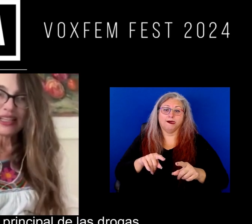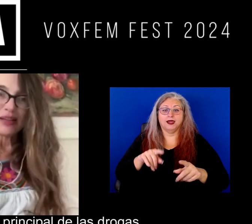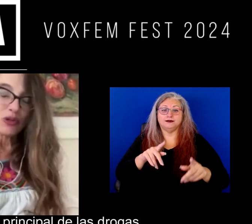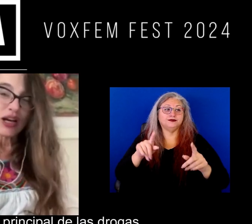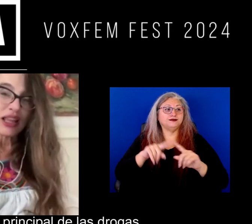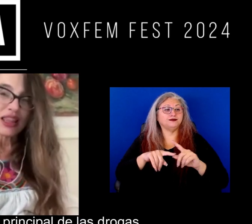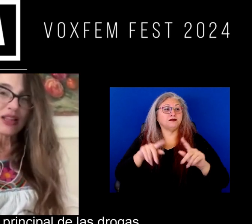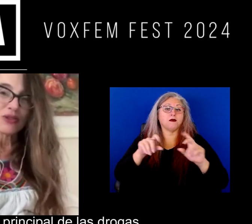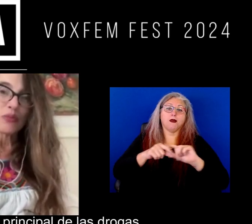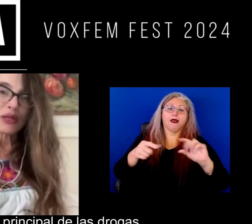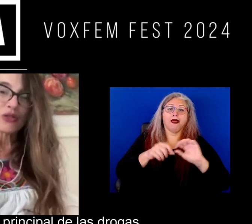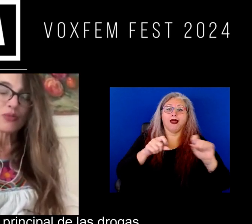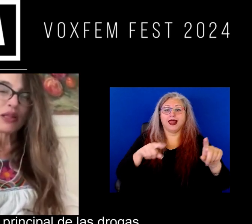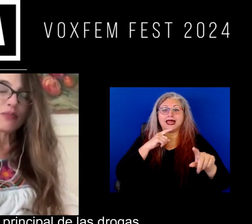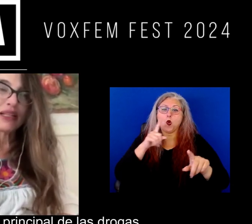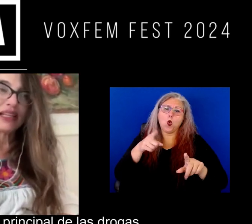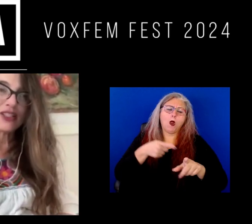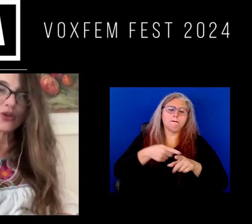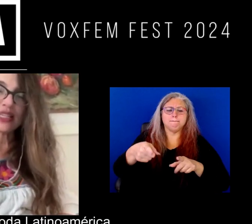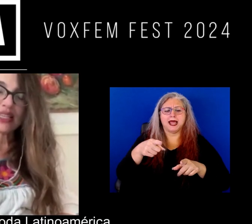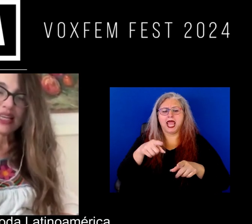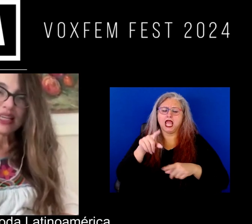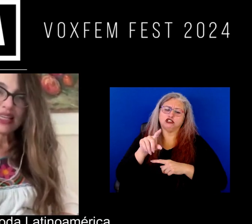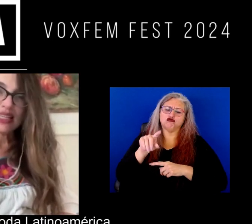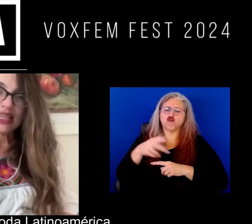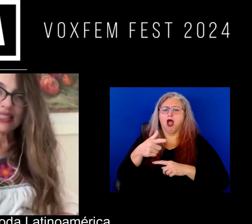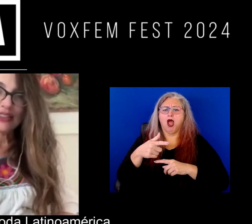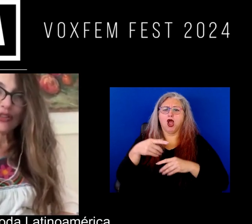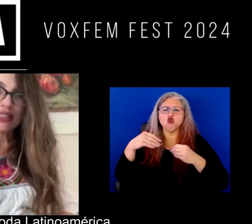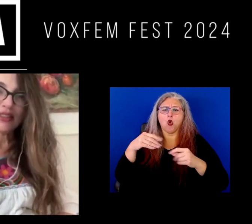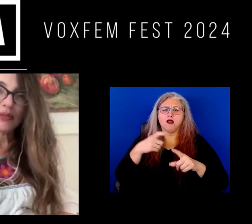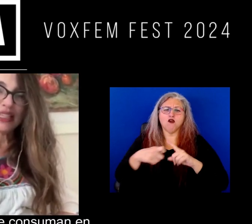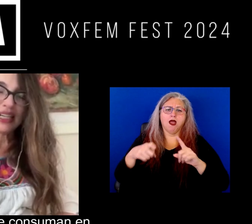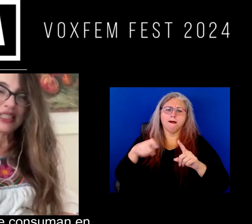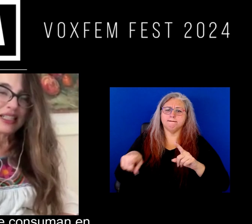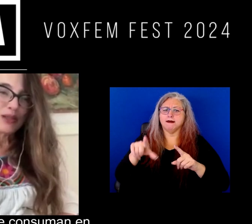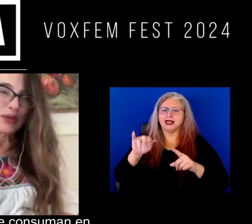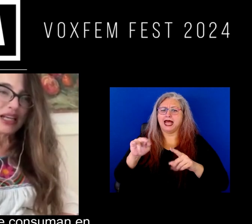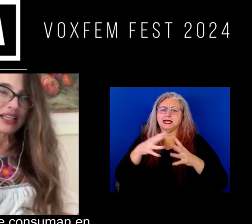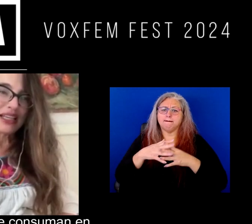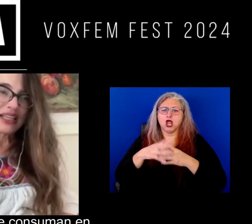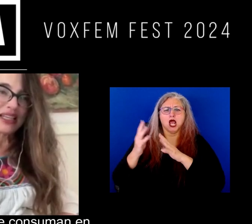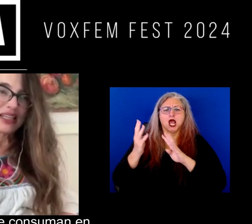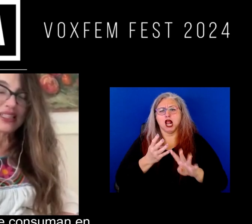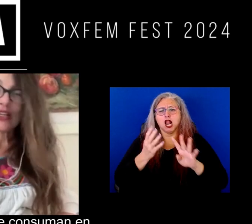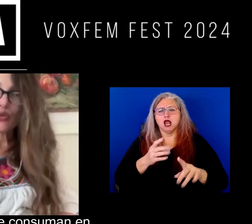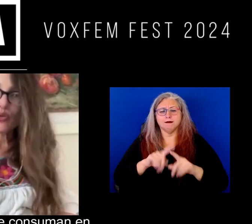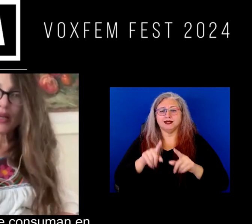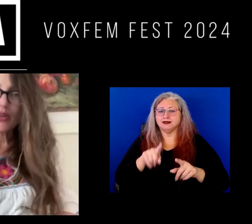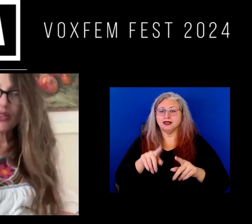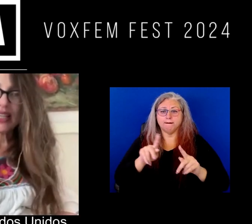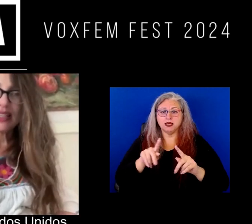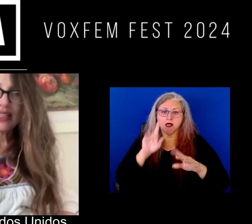cañón del crimen organizado el paso principal de las drogas que llegan de toda Latinoamérica para que se